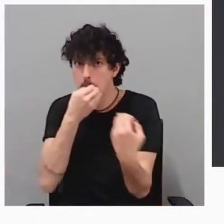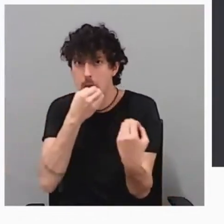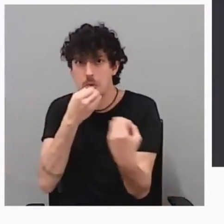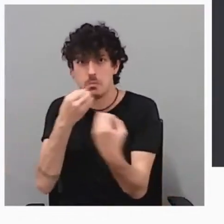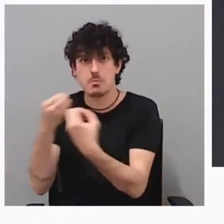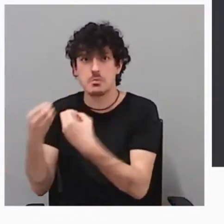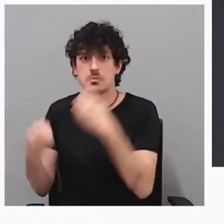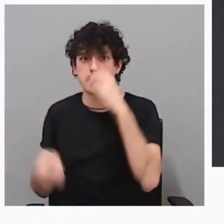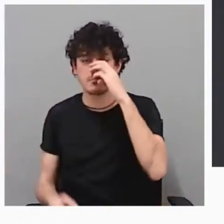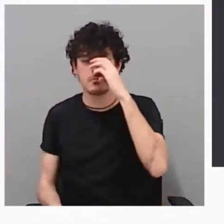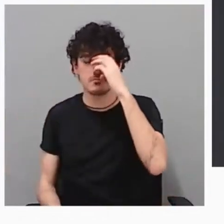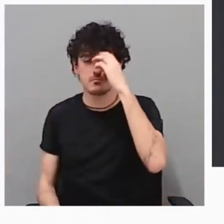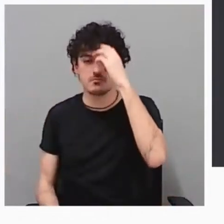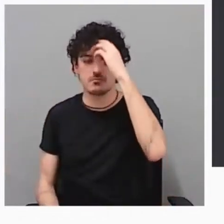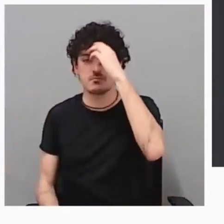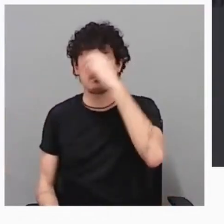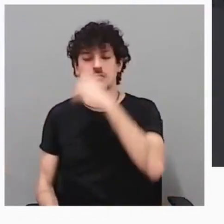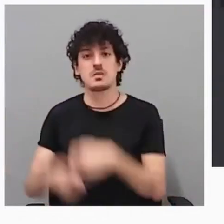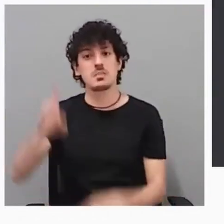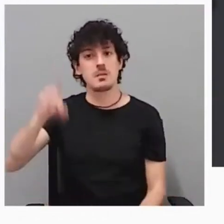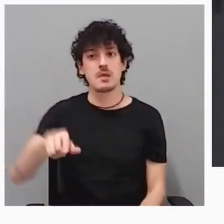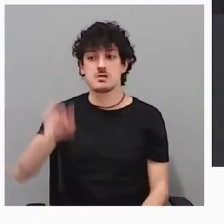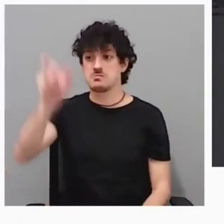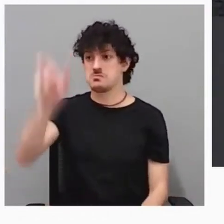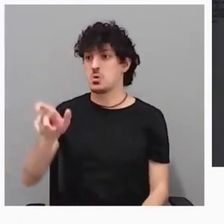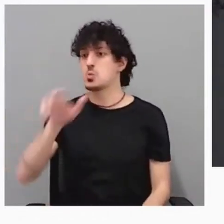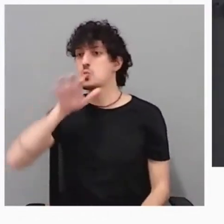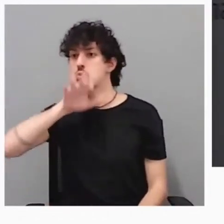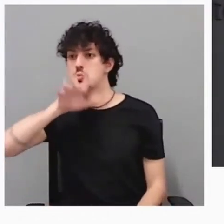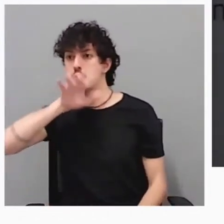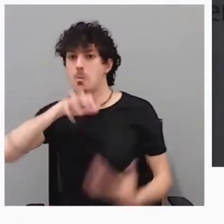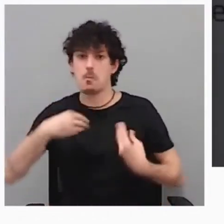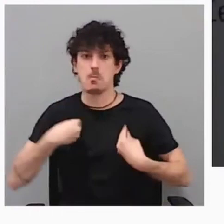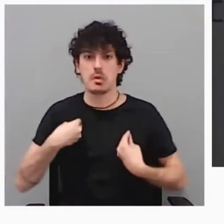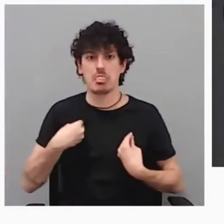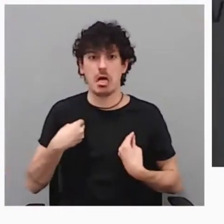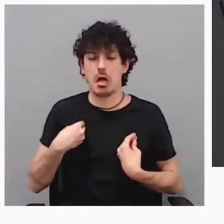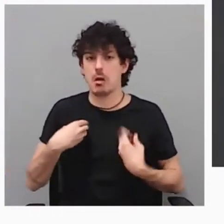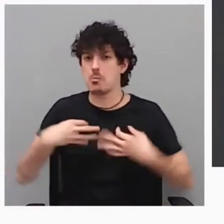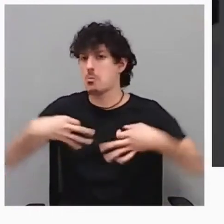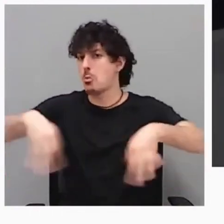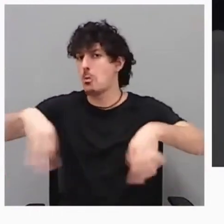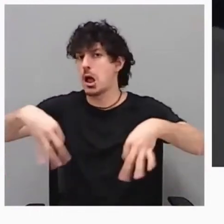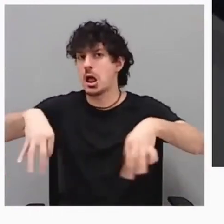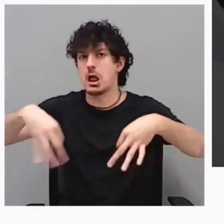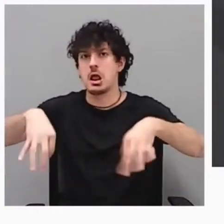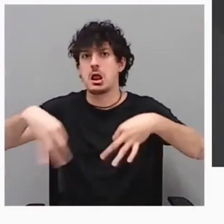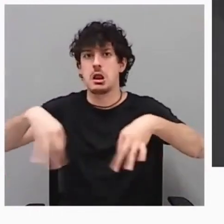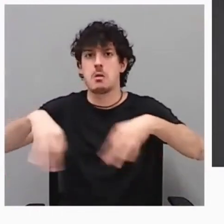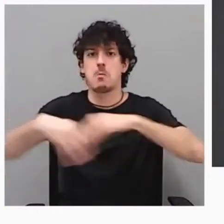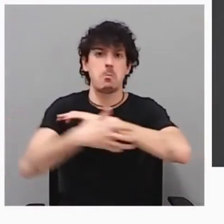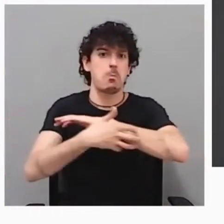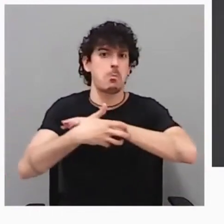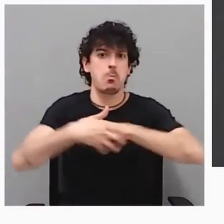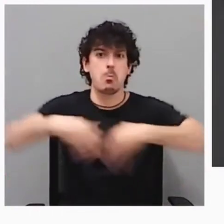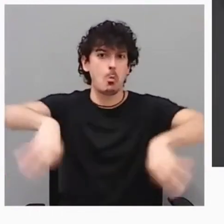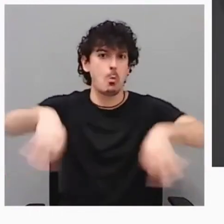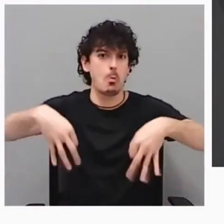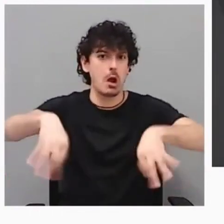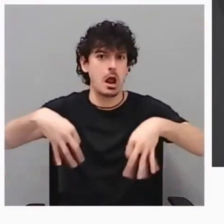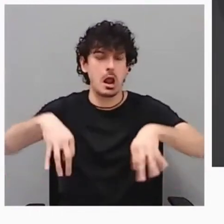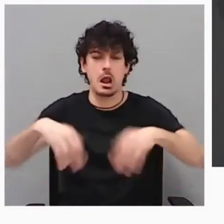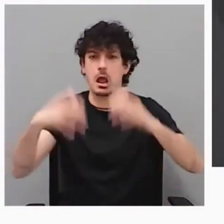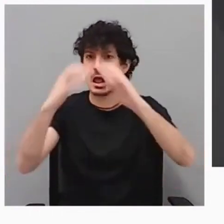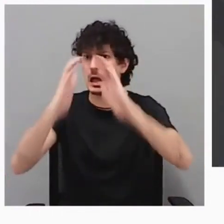Y luego a la vez también es un tipo muy curioso porque lleva una vida muy austera. Vive en la misma casa desde hace más de 60